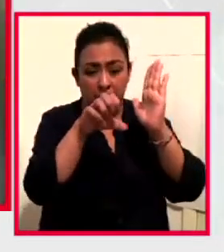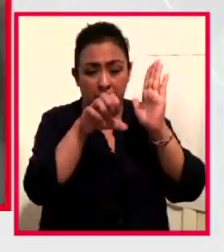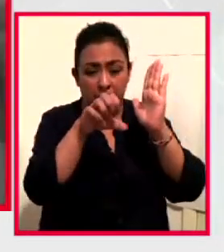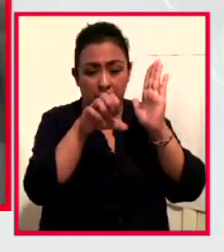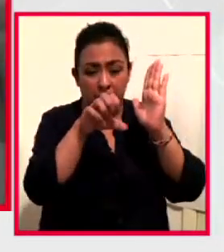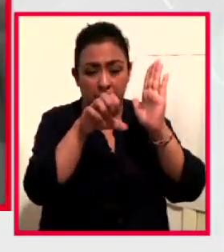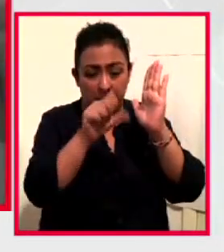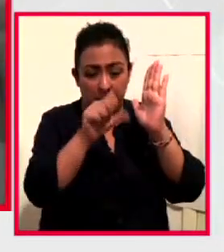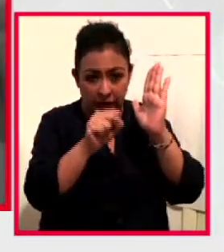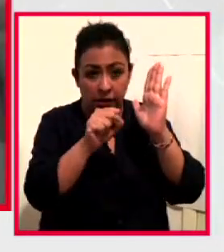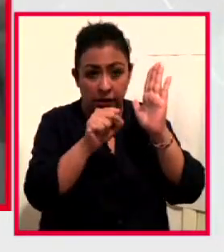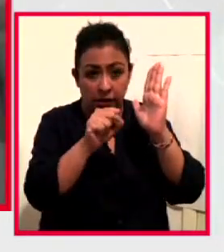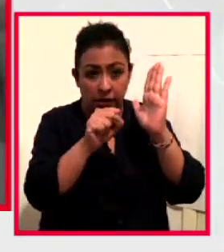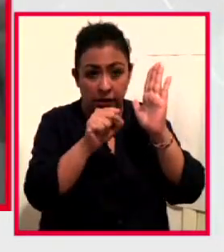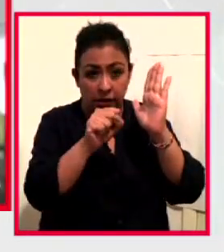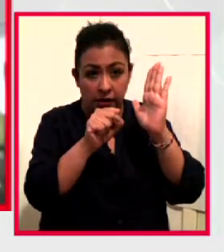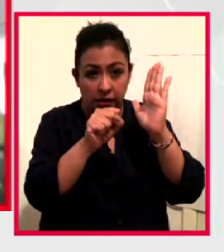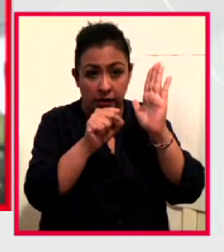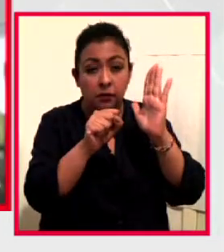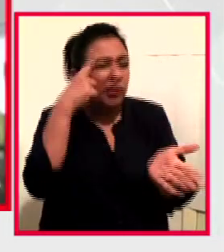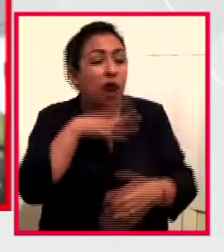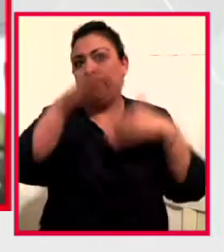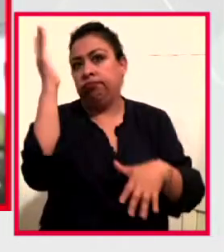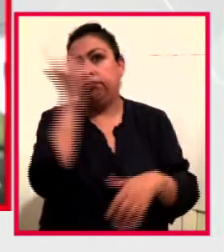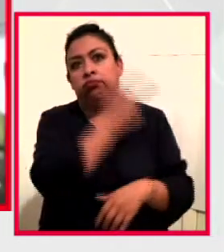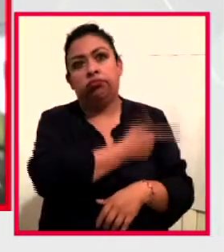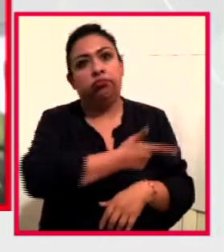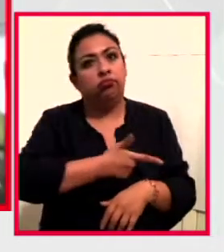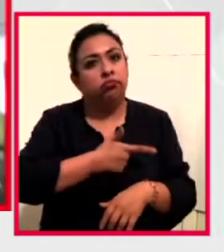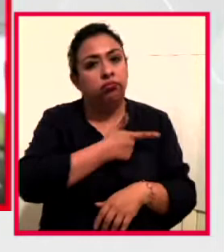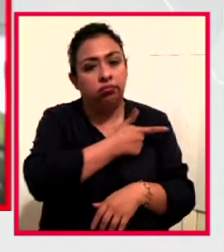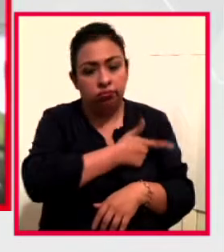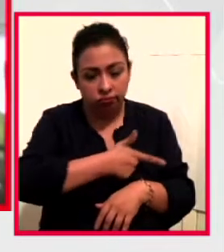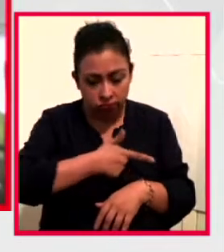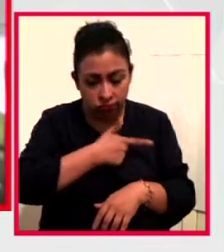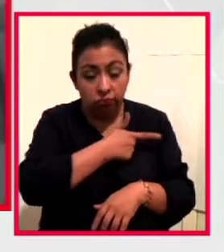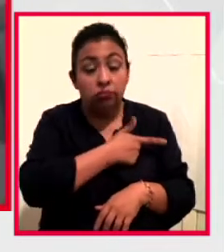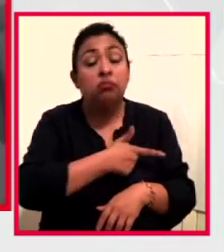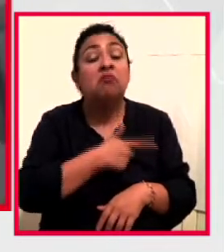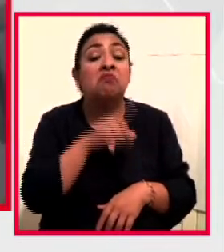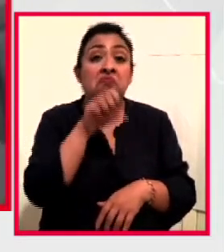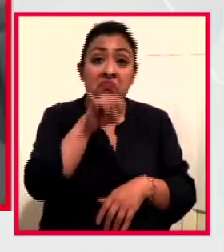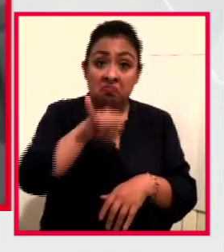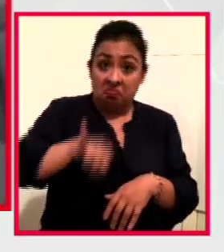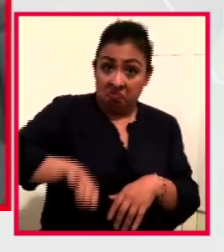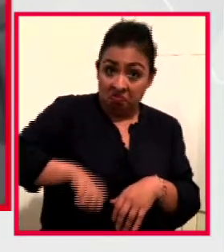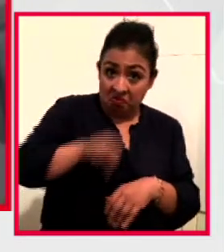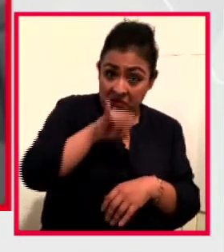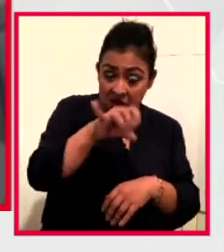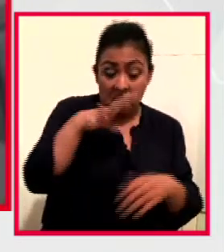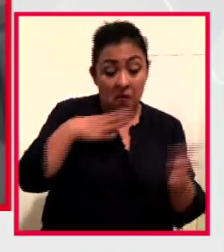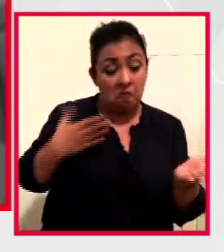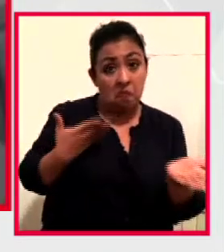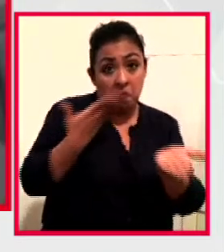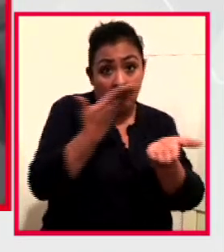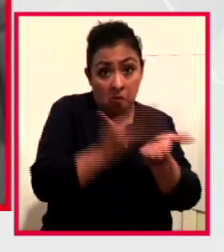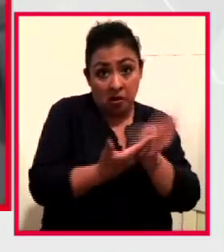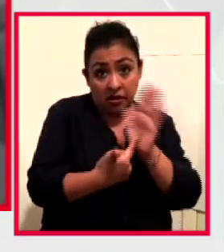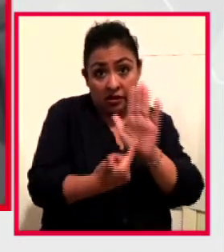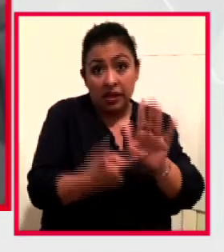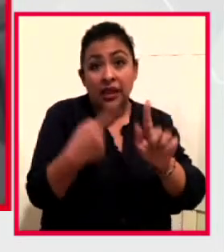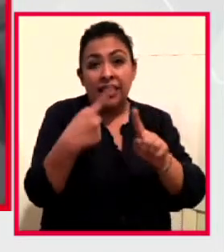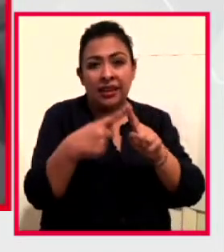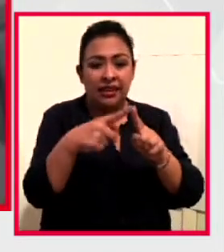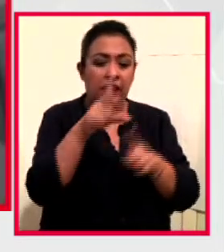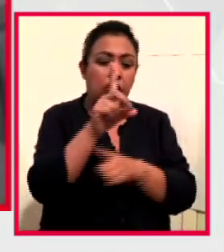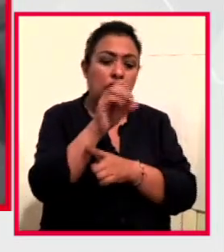sospecho que va a ser muy exitosa y que está muy interesante. un planteamiento que hicieron Dorín Ríos